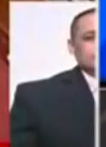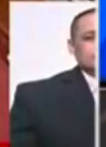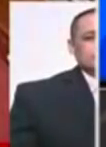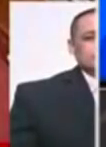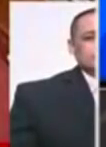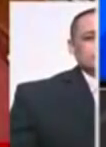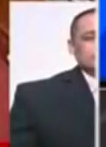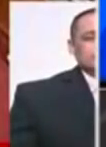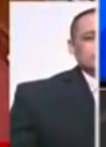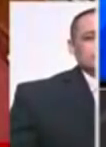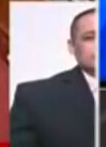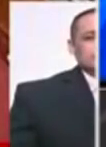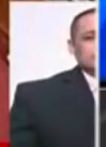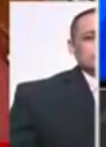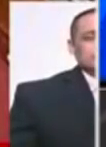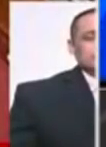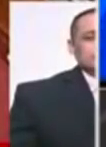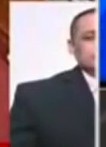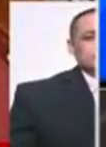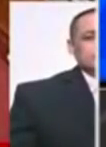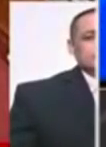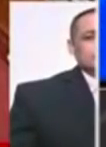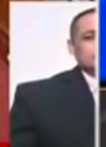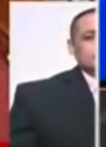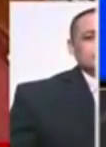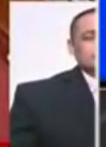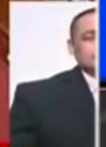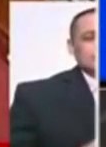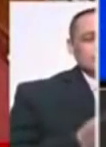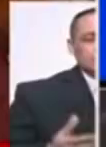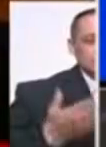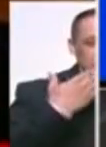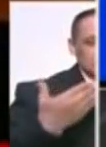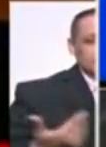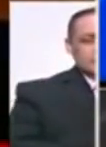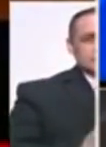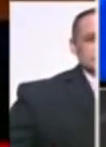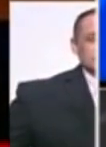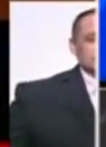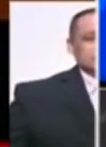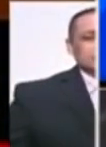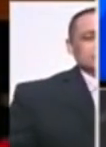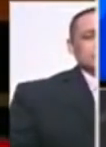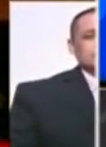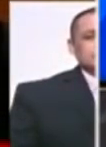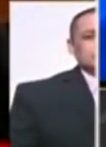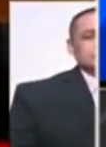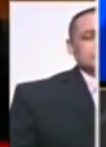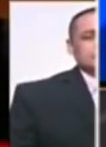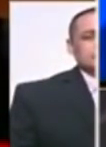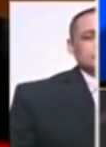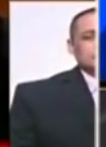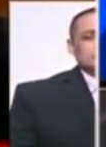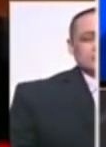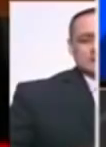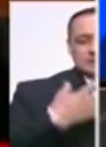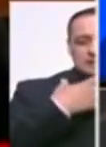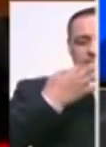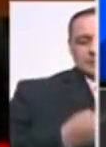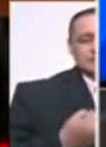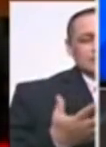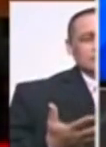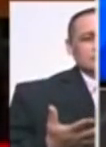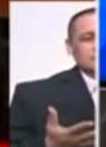pero también siente que el Congreso no ha hecho nada para corregir o presionar al gobierno, exigirle al gobierno que